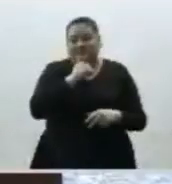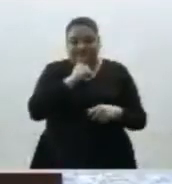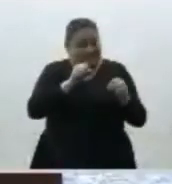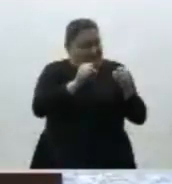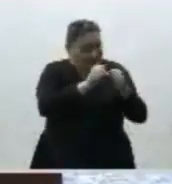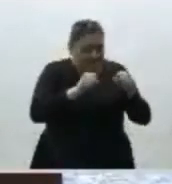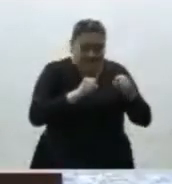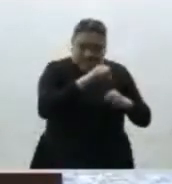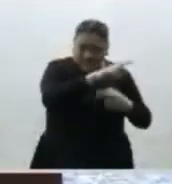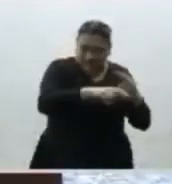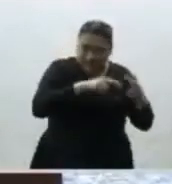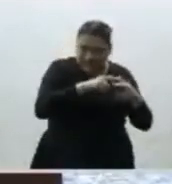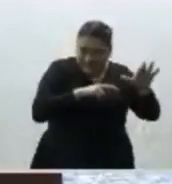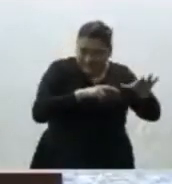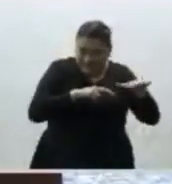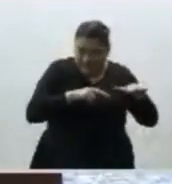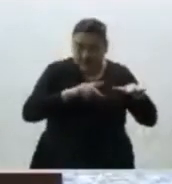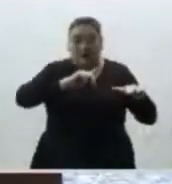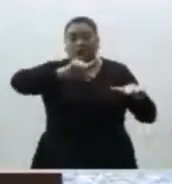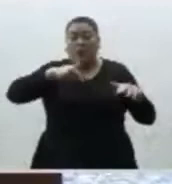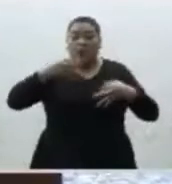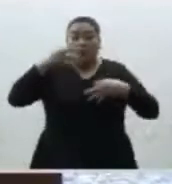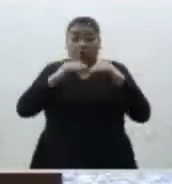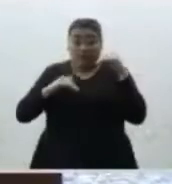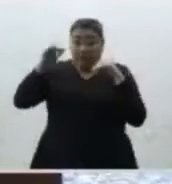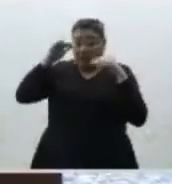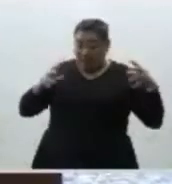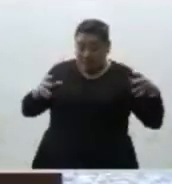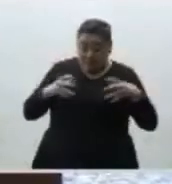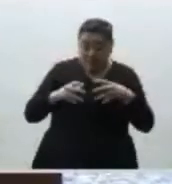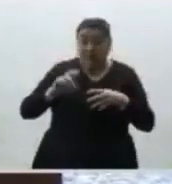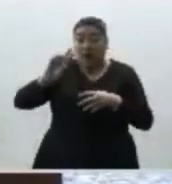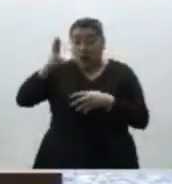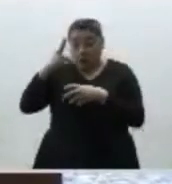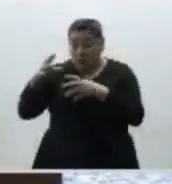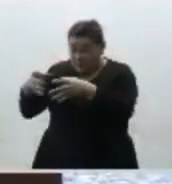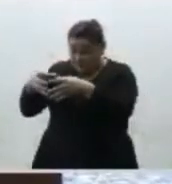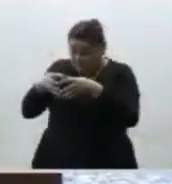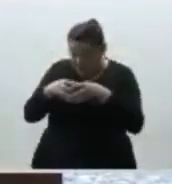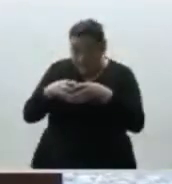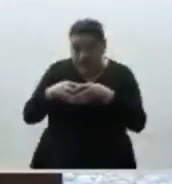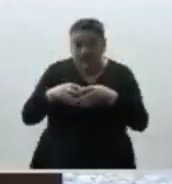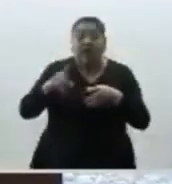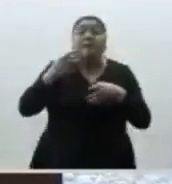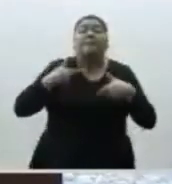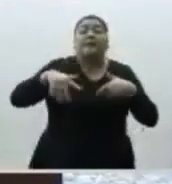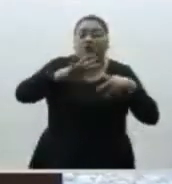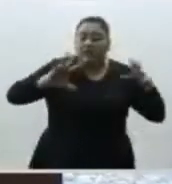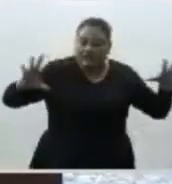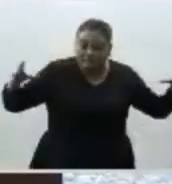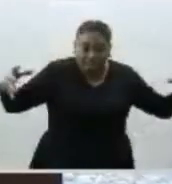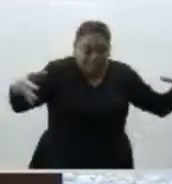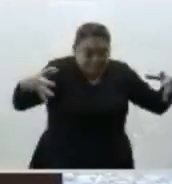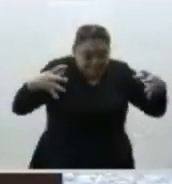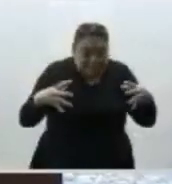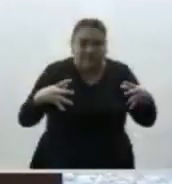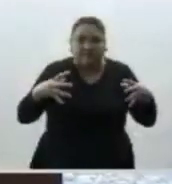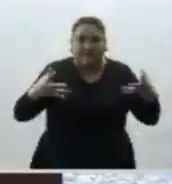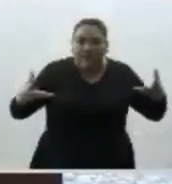la voz de la academia y de la ciudadanía, quienes forman parte medular de nuestro sistema democrático.